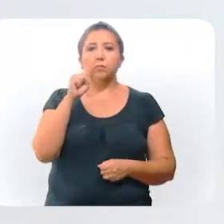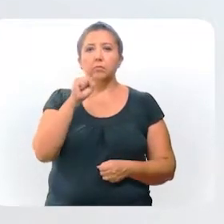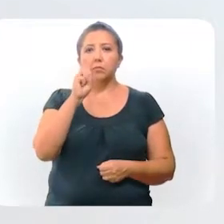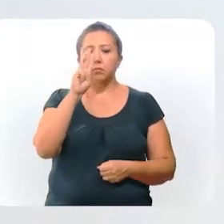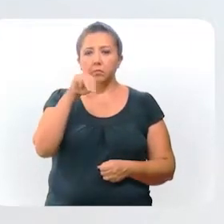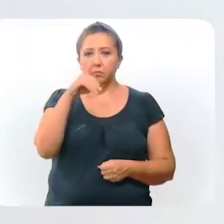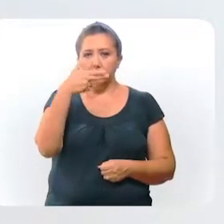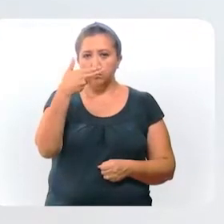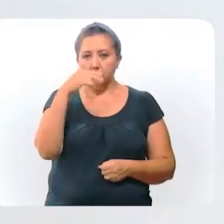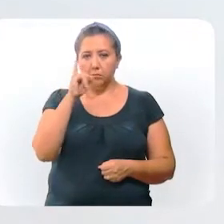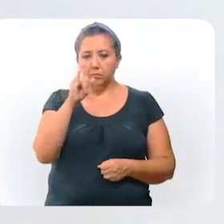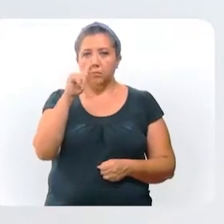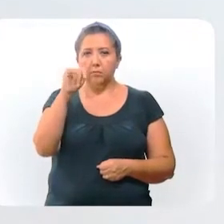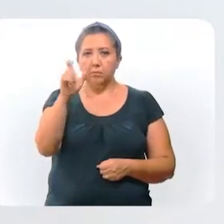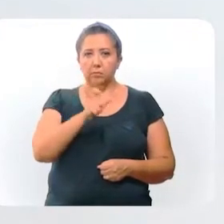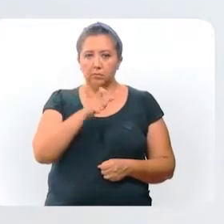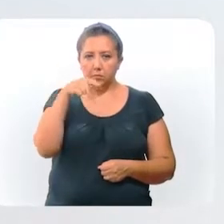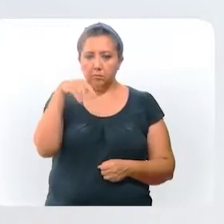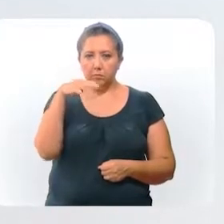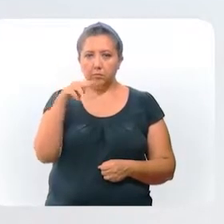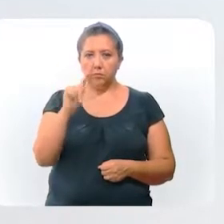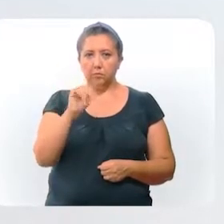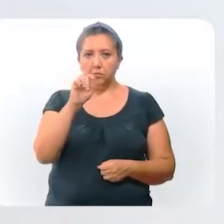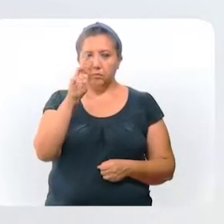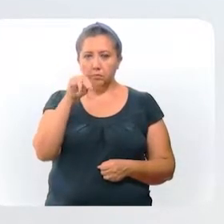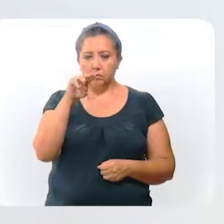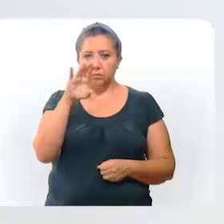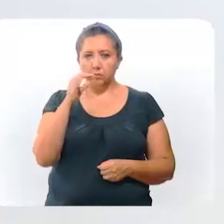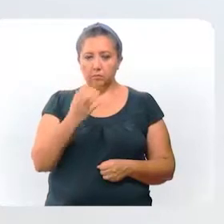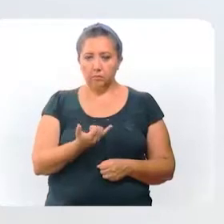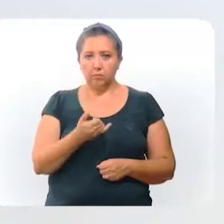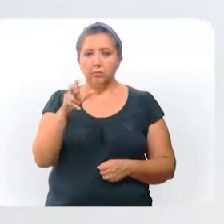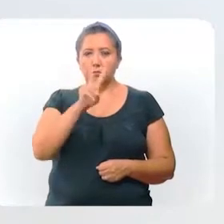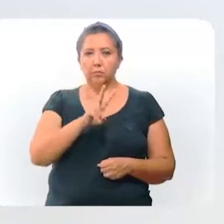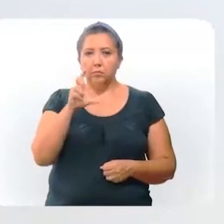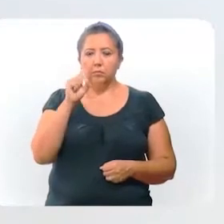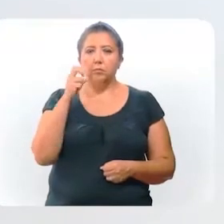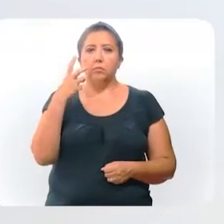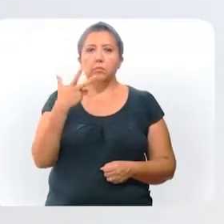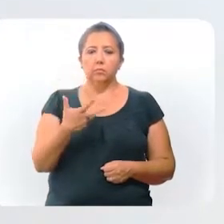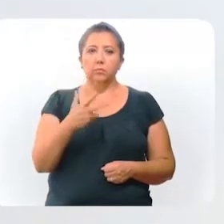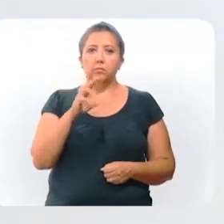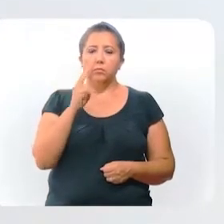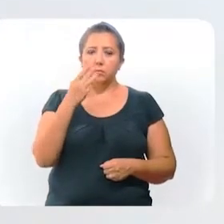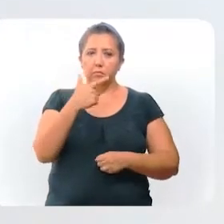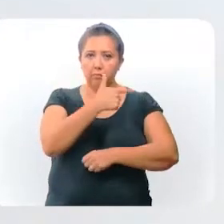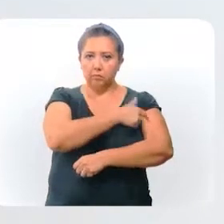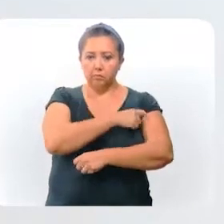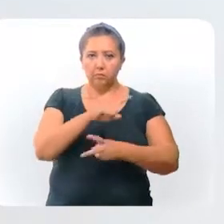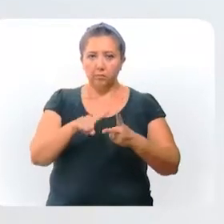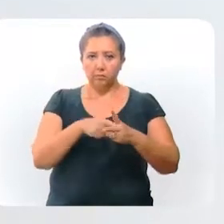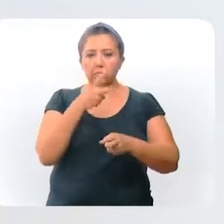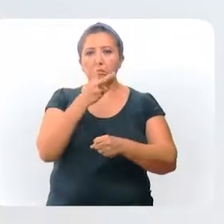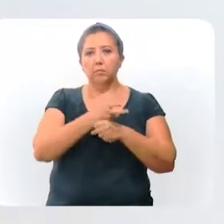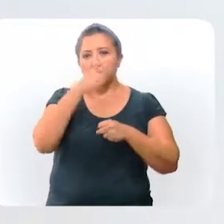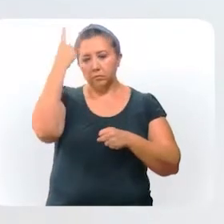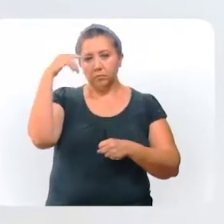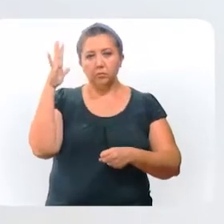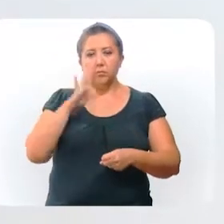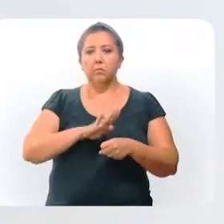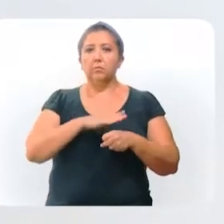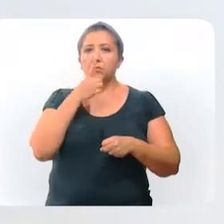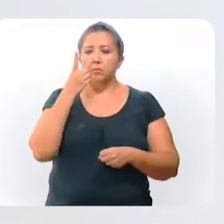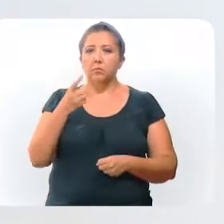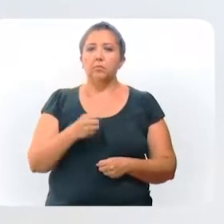viernes 28 de mayo iniciará la aplicación de las primeras dosis para adultos mayores